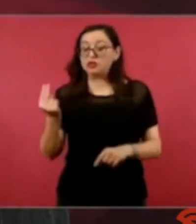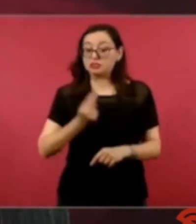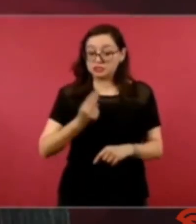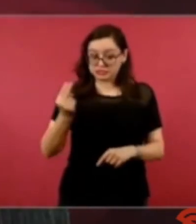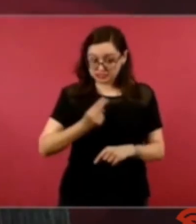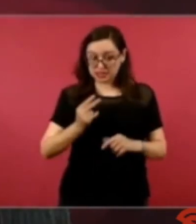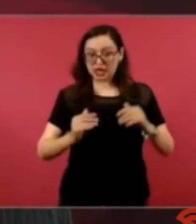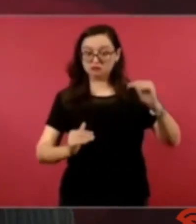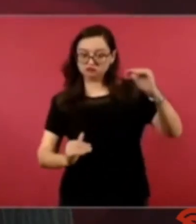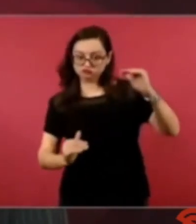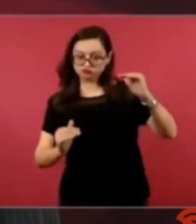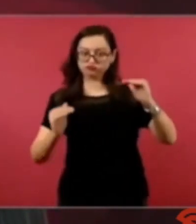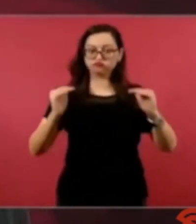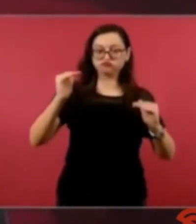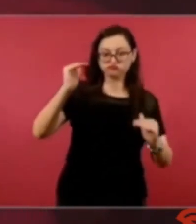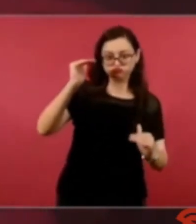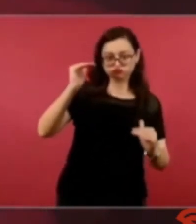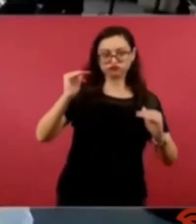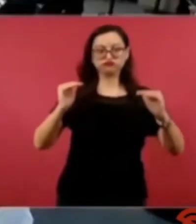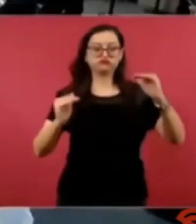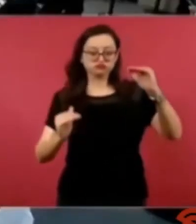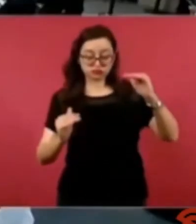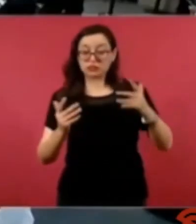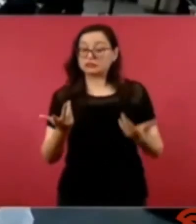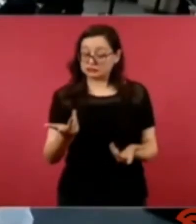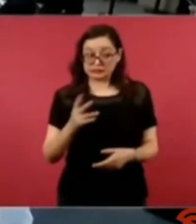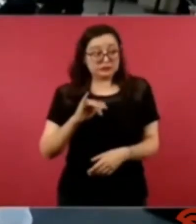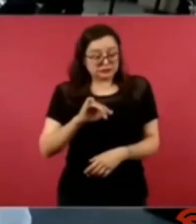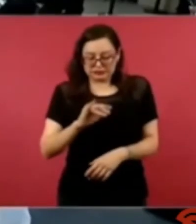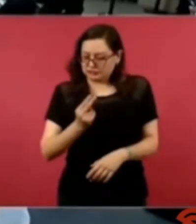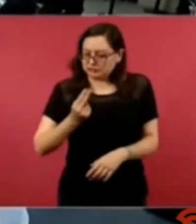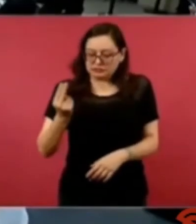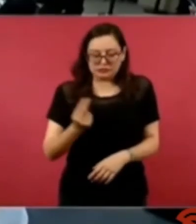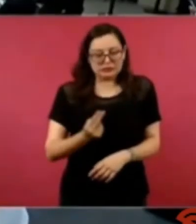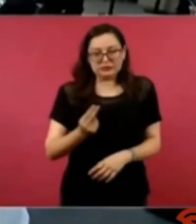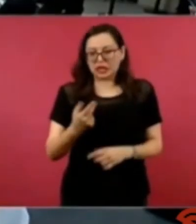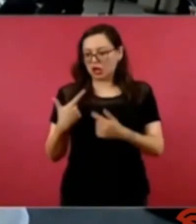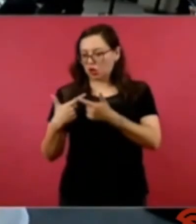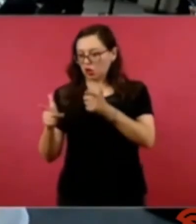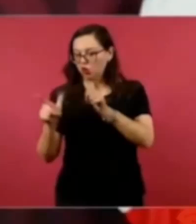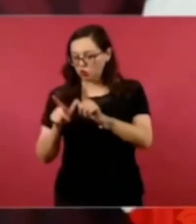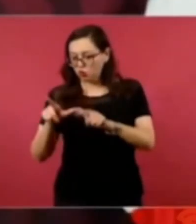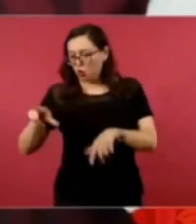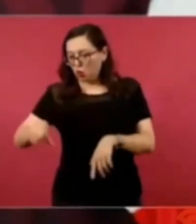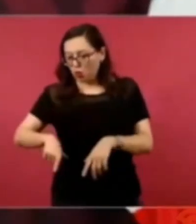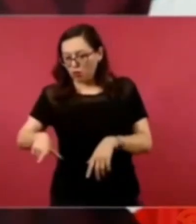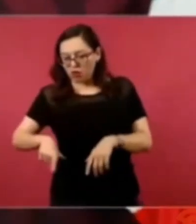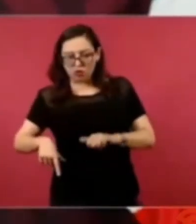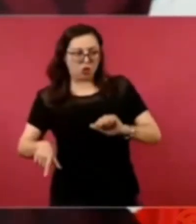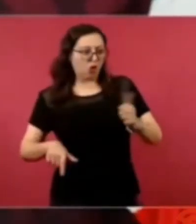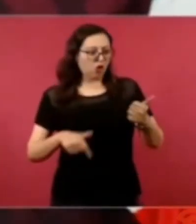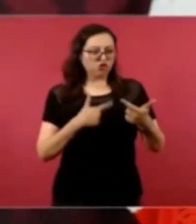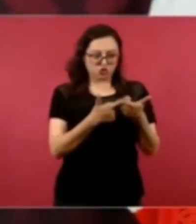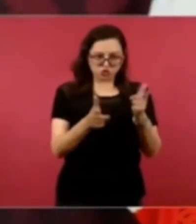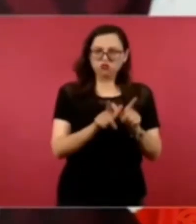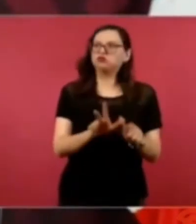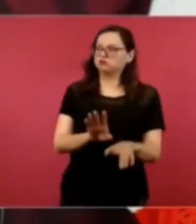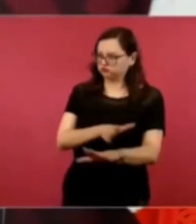se necesita que haya contrapesos pero que sea una oposición